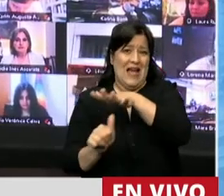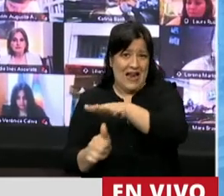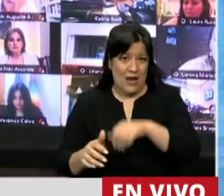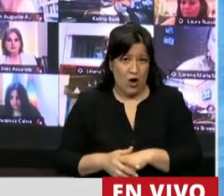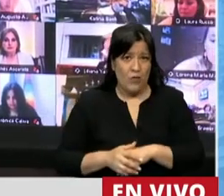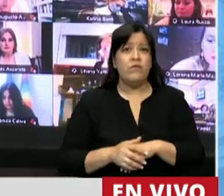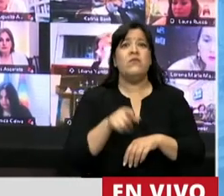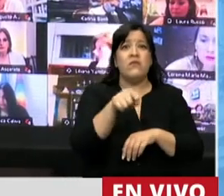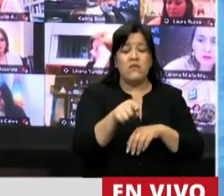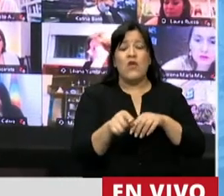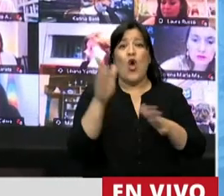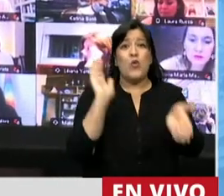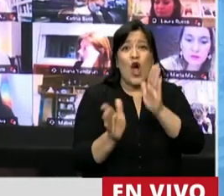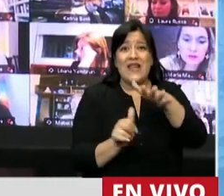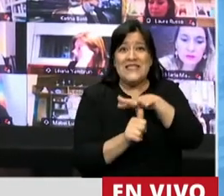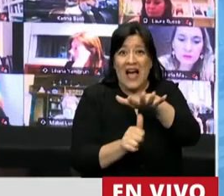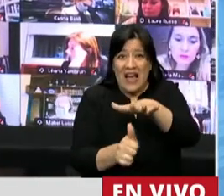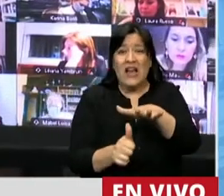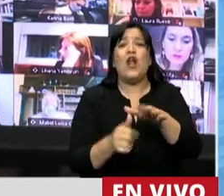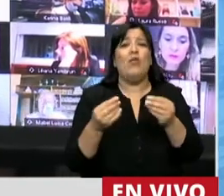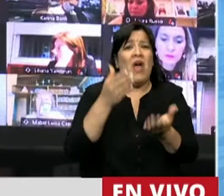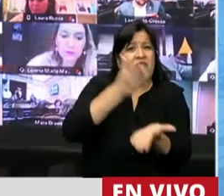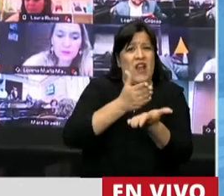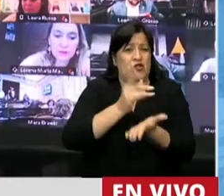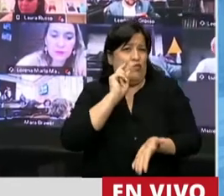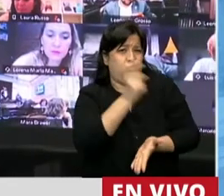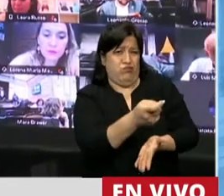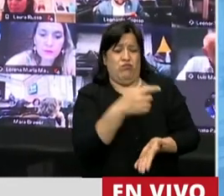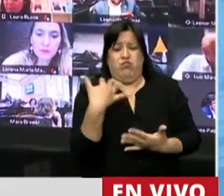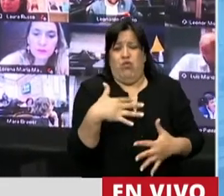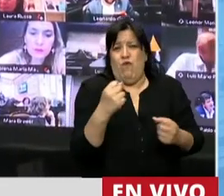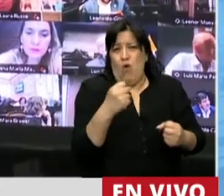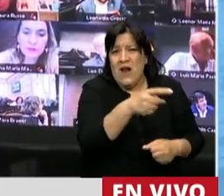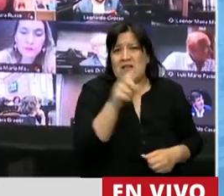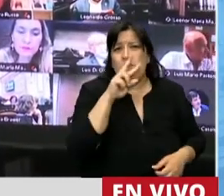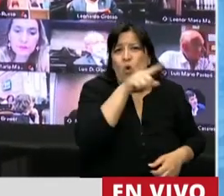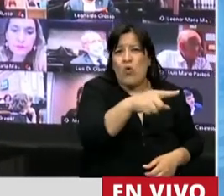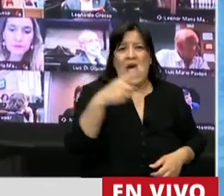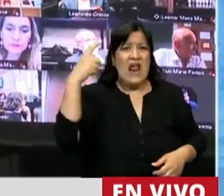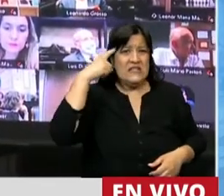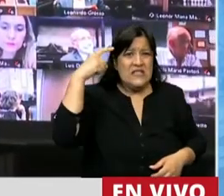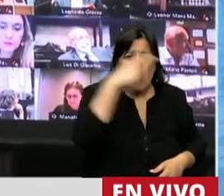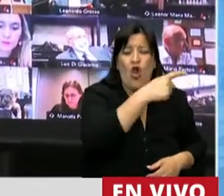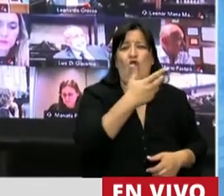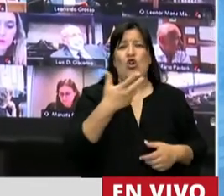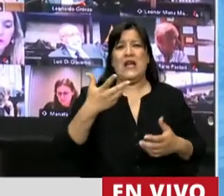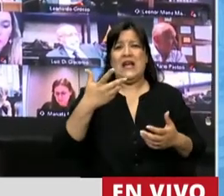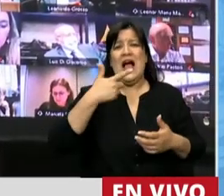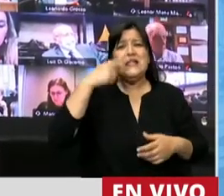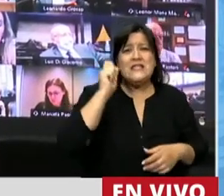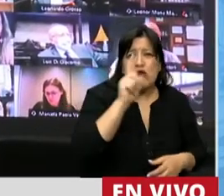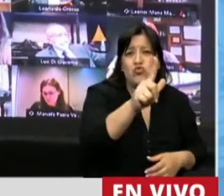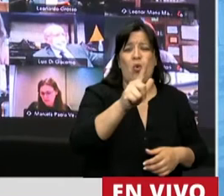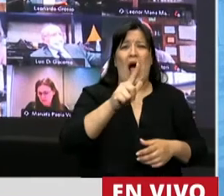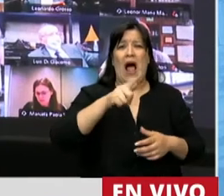vulnera los derechos de las mujeres respecto a su integridad física, psicológica, sexual y reproductiva,